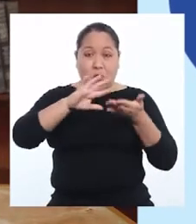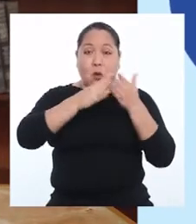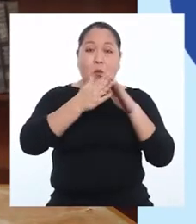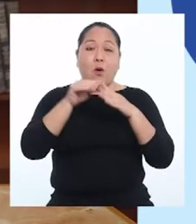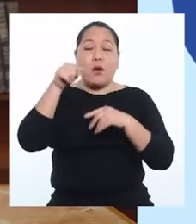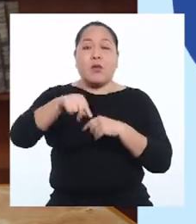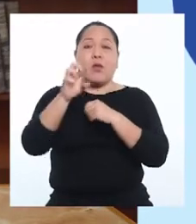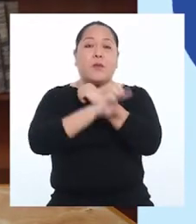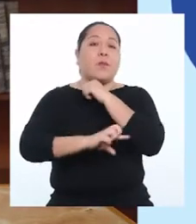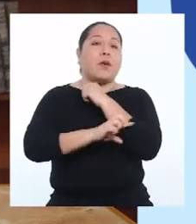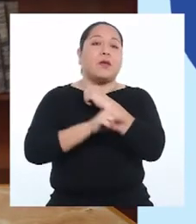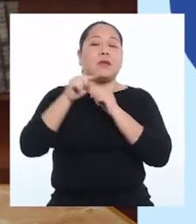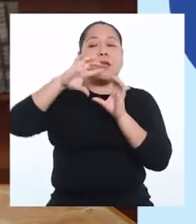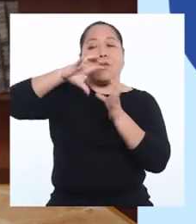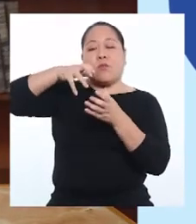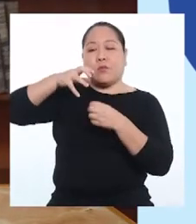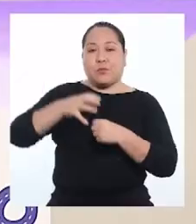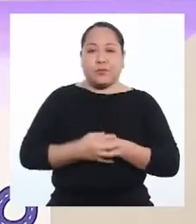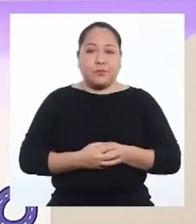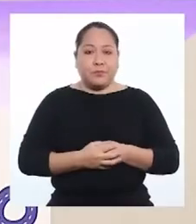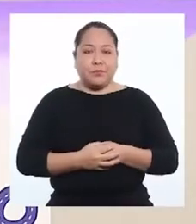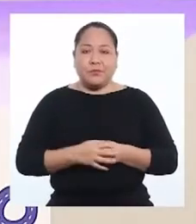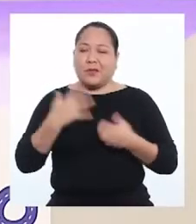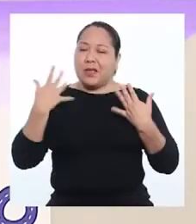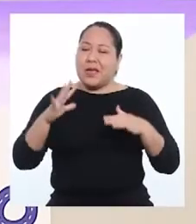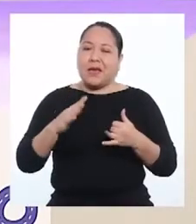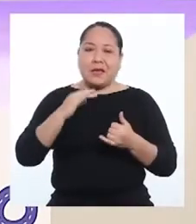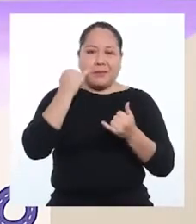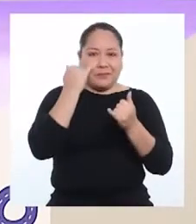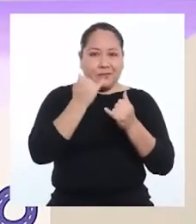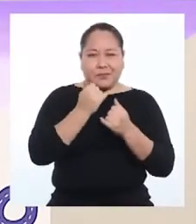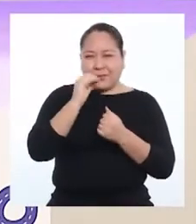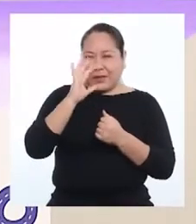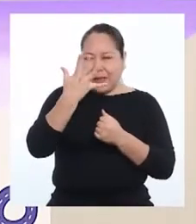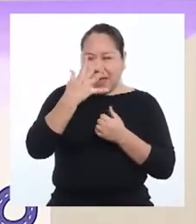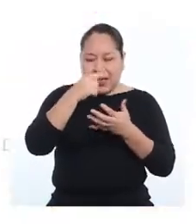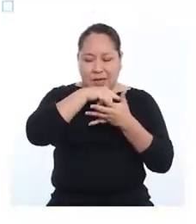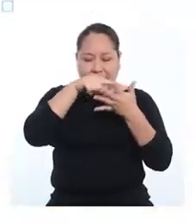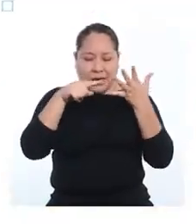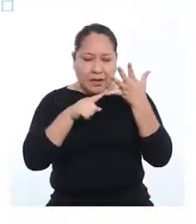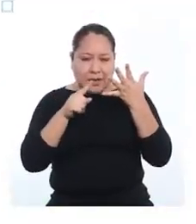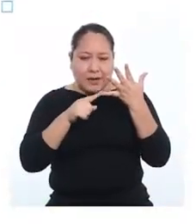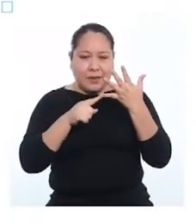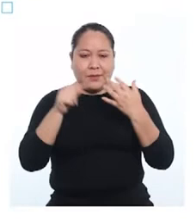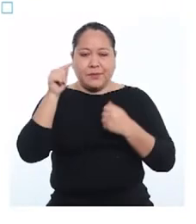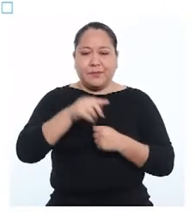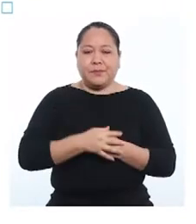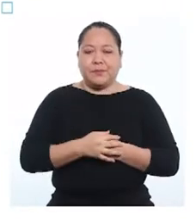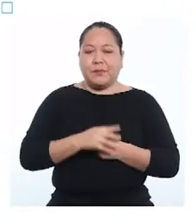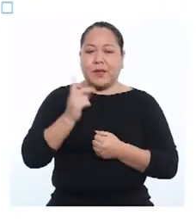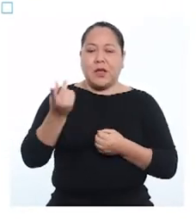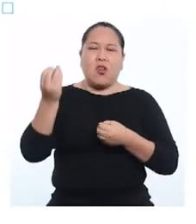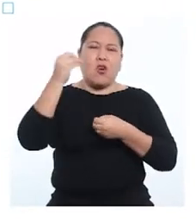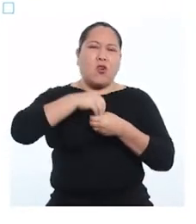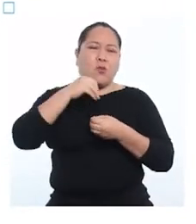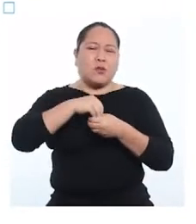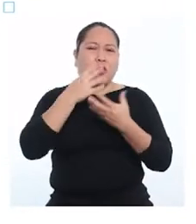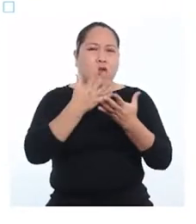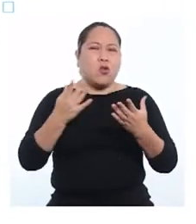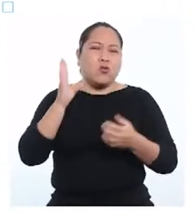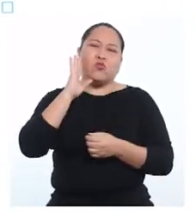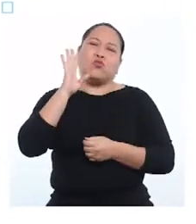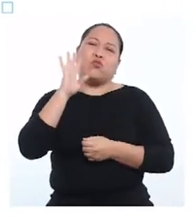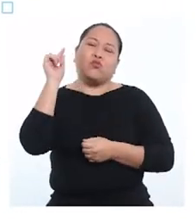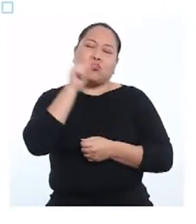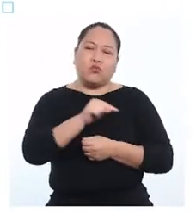de nuestro país y el mundo. Hemos llegado al quinto factor. ¿Será la incorporación de elementos contaminantes